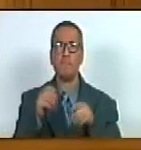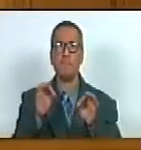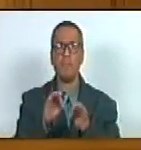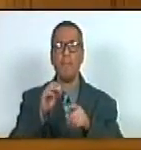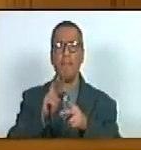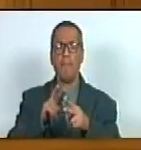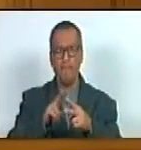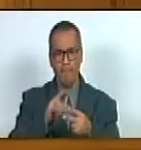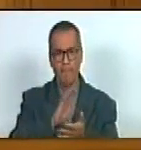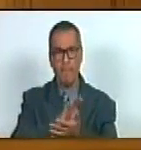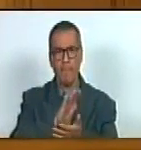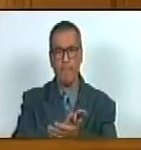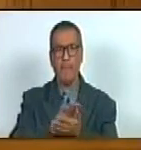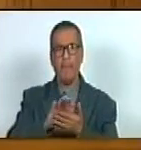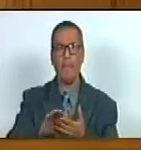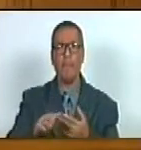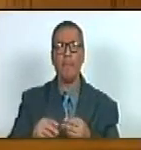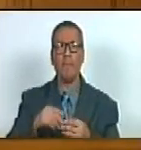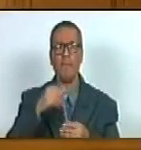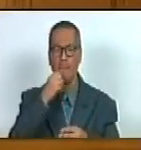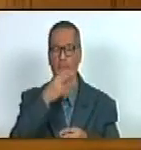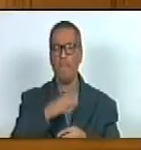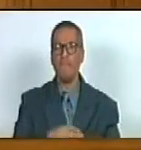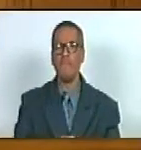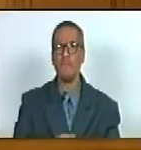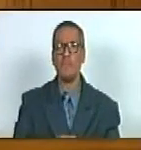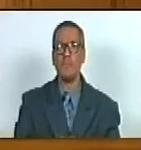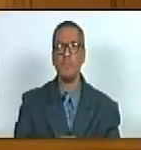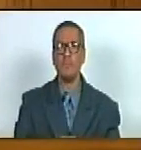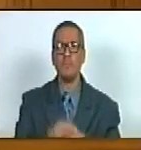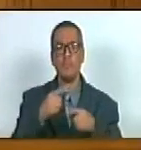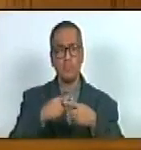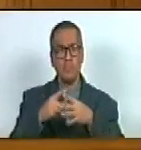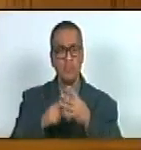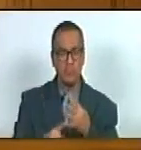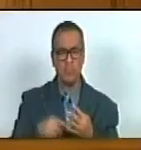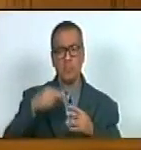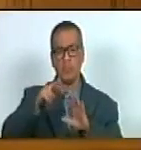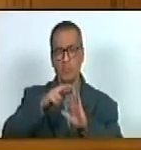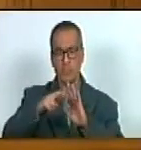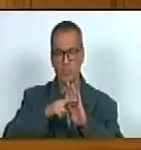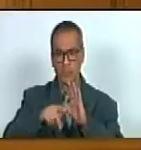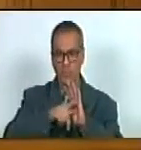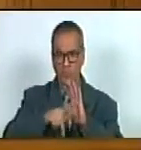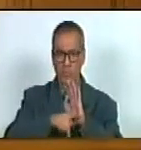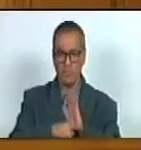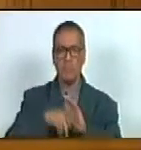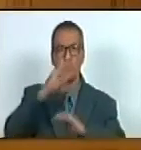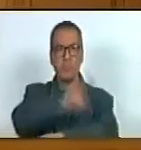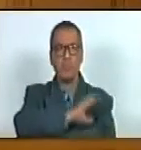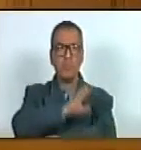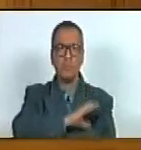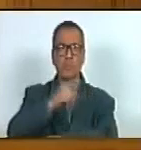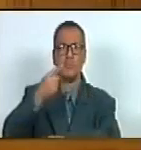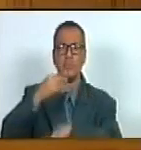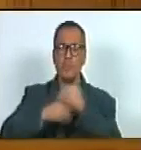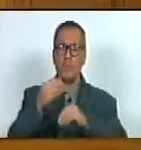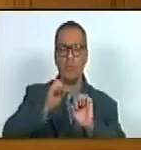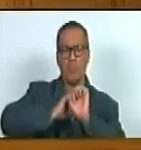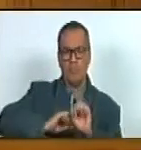pacífica y la tolerancia así como cualquier otra normativa que sancione conductas discriminatorias